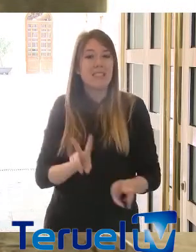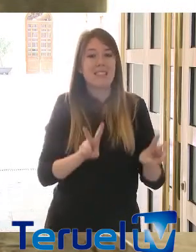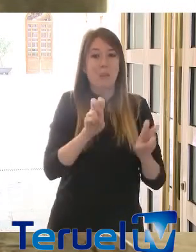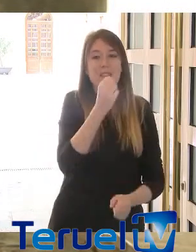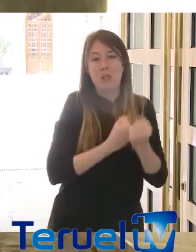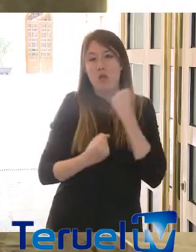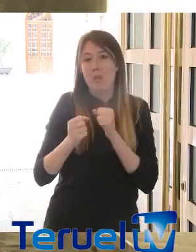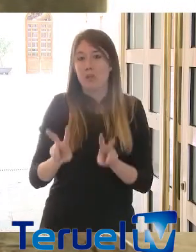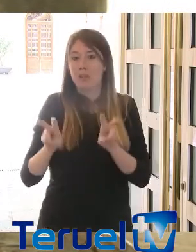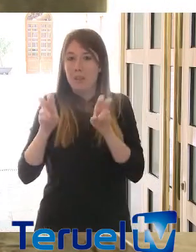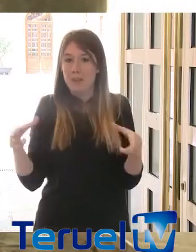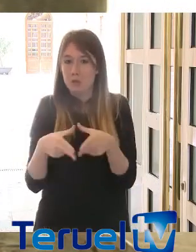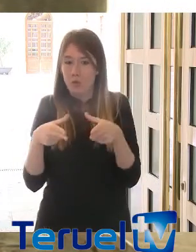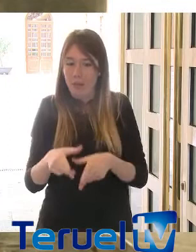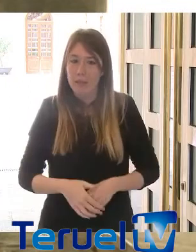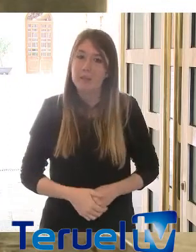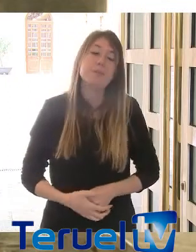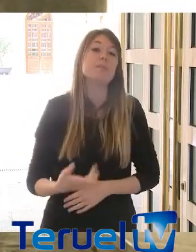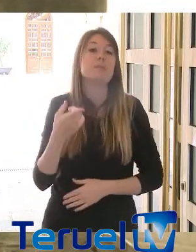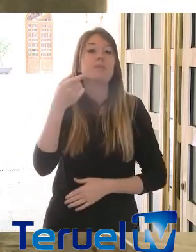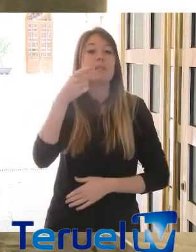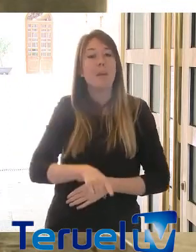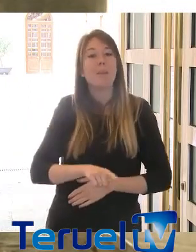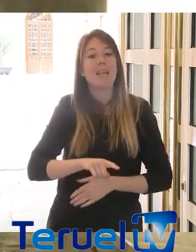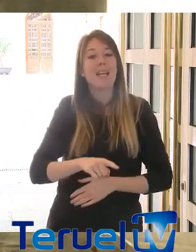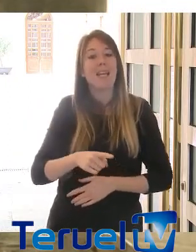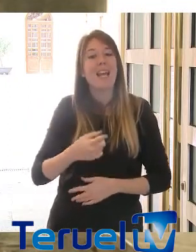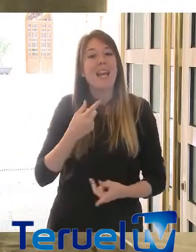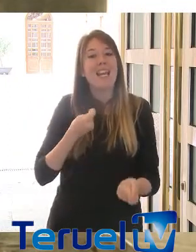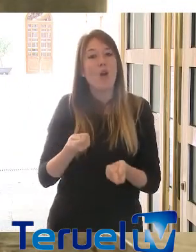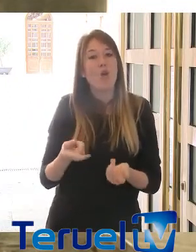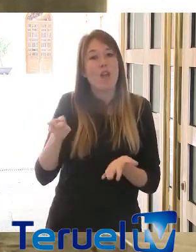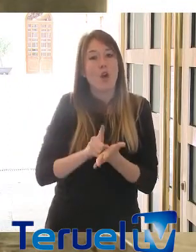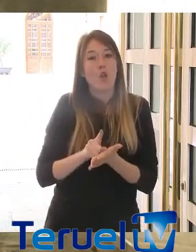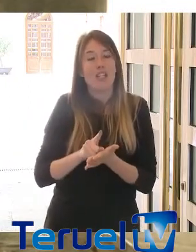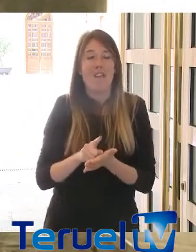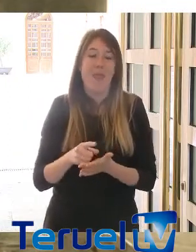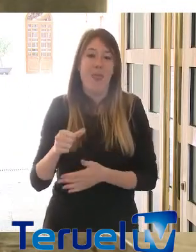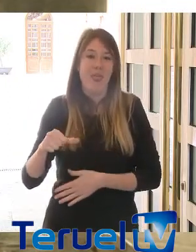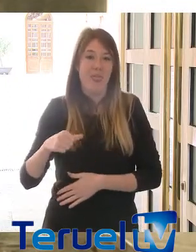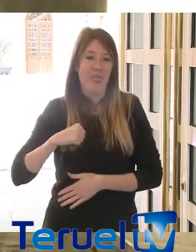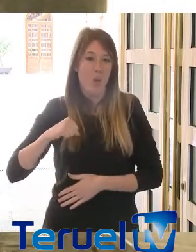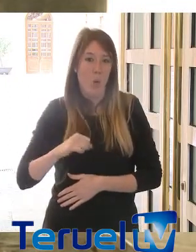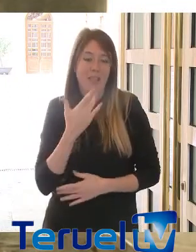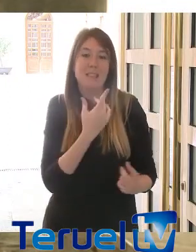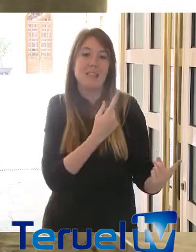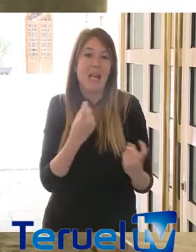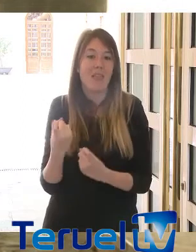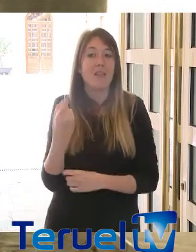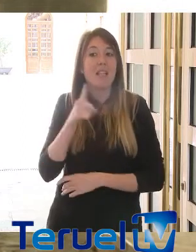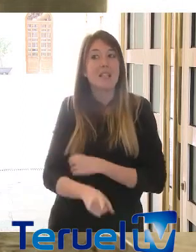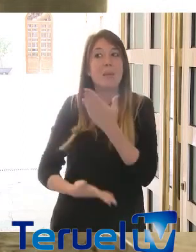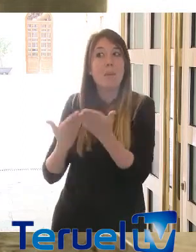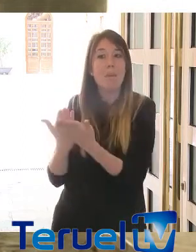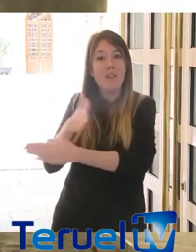sociales. Se trata, por supuesto, también de renegociar la deuda de esta comunidad autónoma si hace falta. Se trata también de decirle al Estado